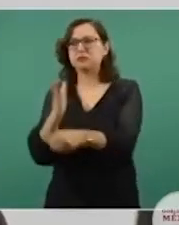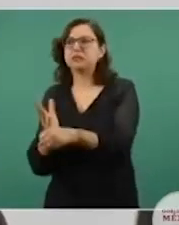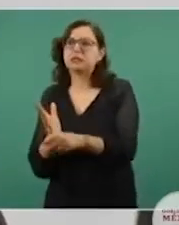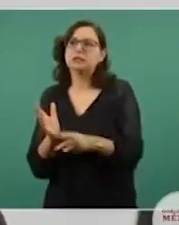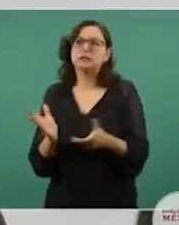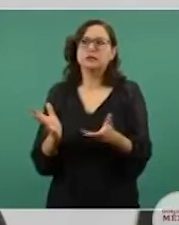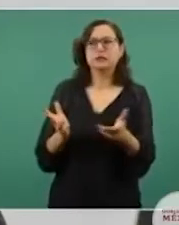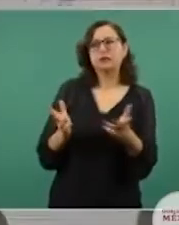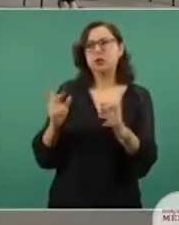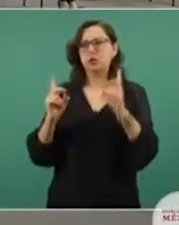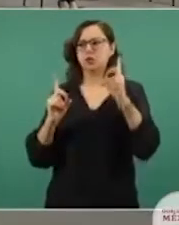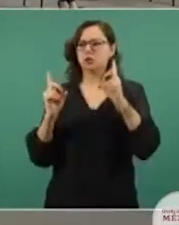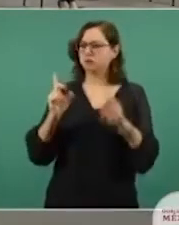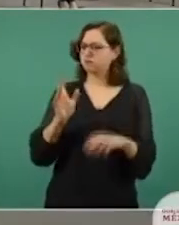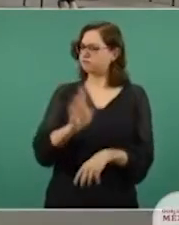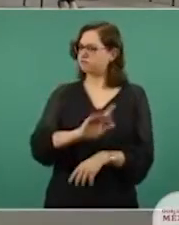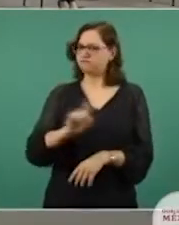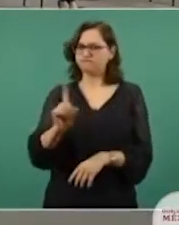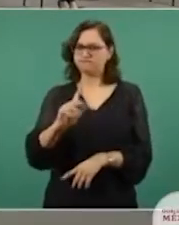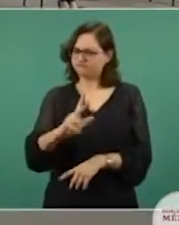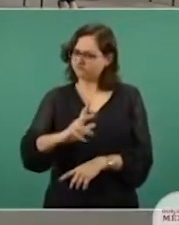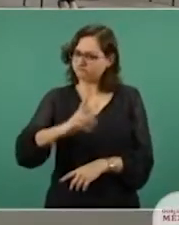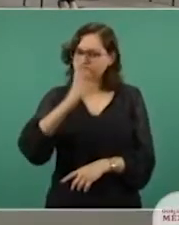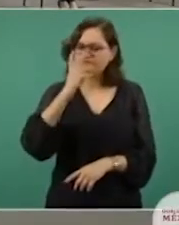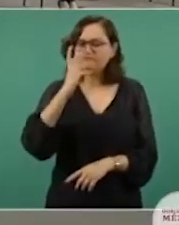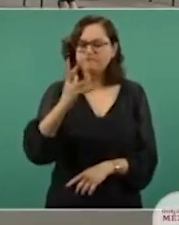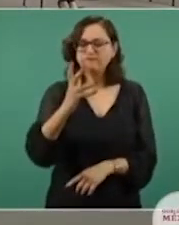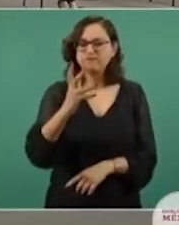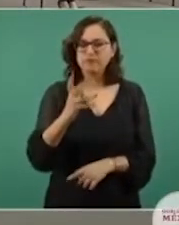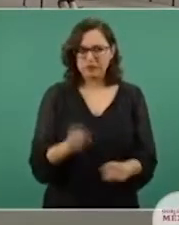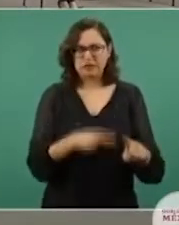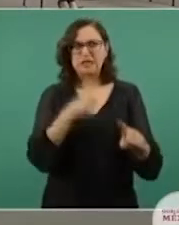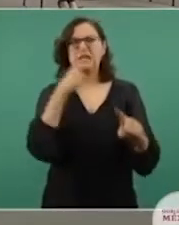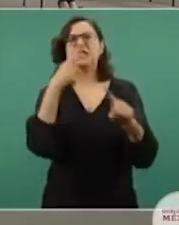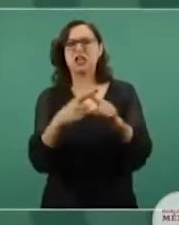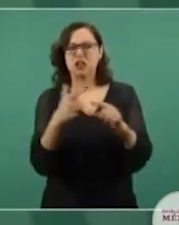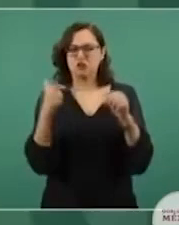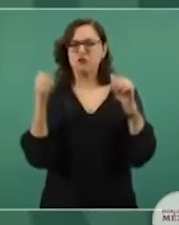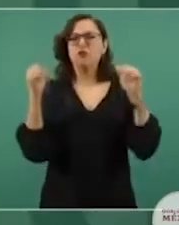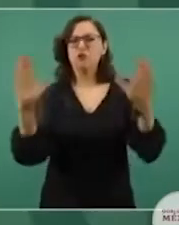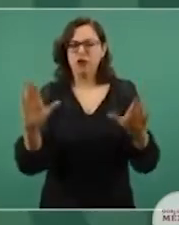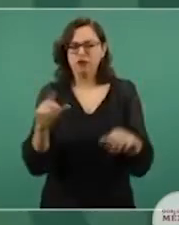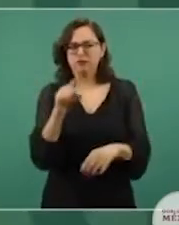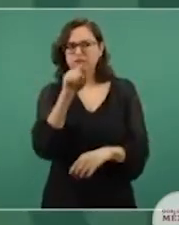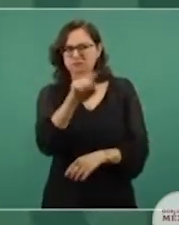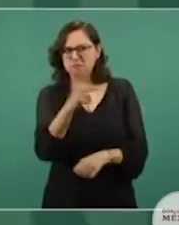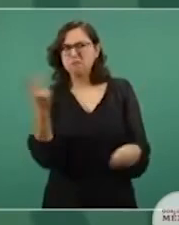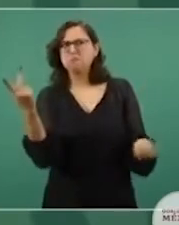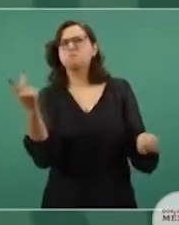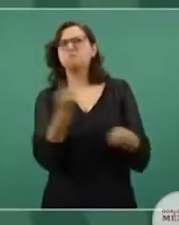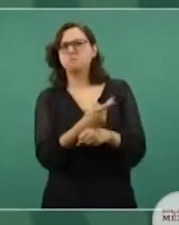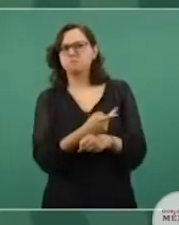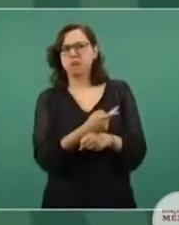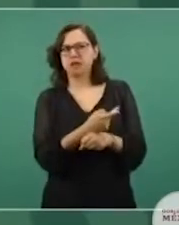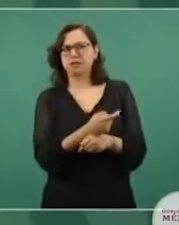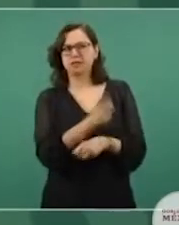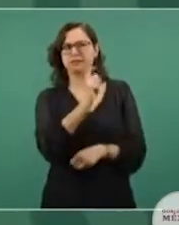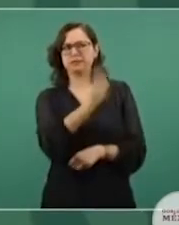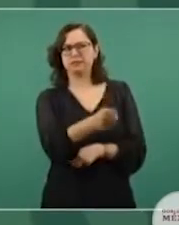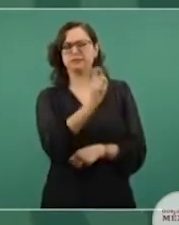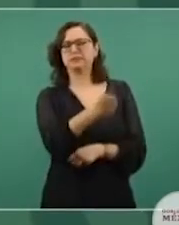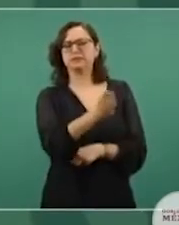buscando conocer la verdad, qué fue realmente lo que